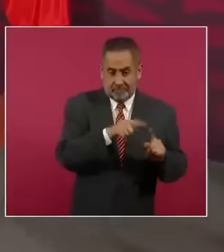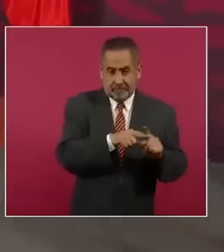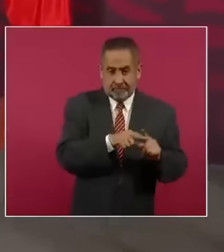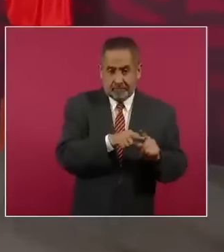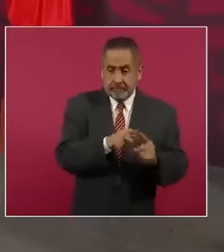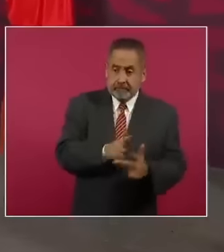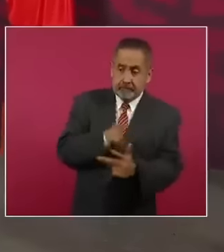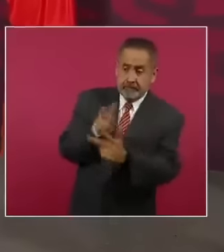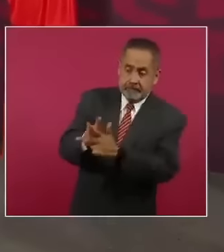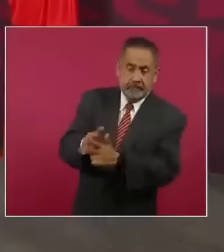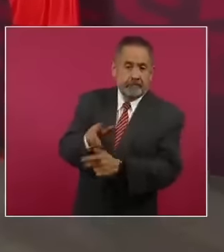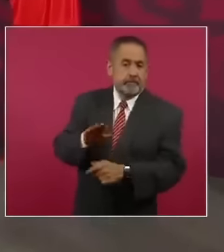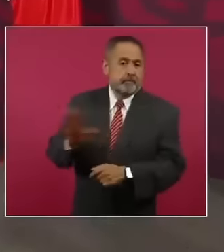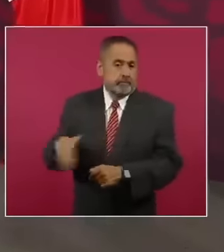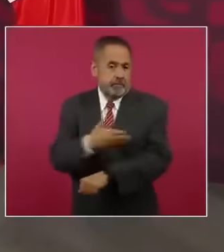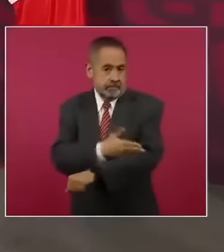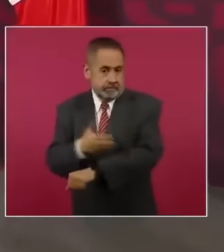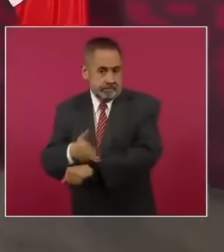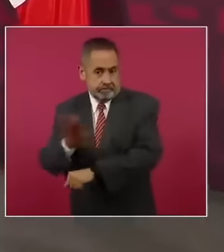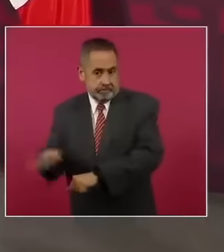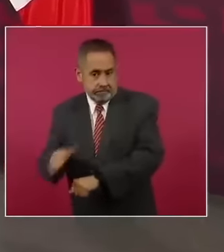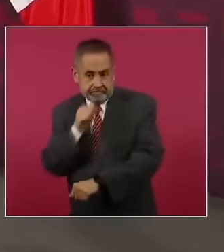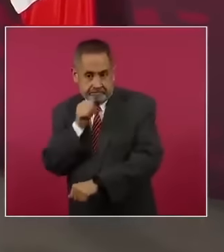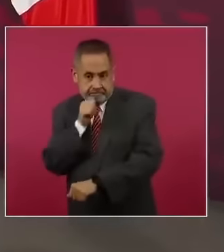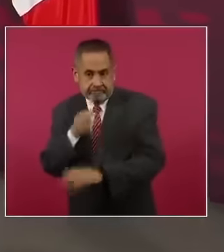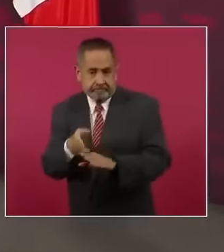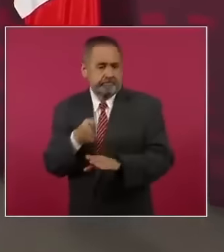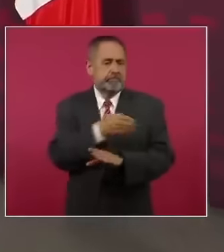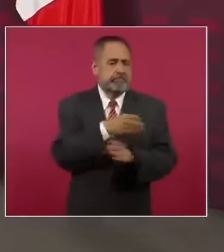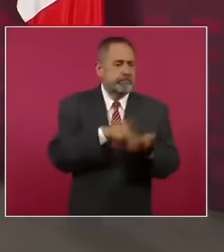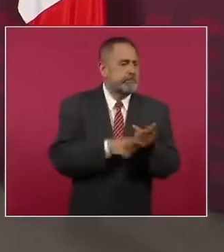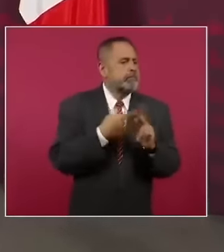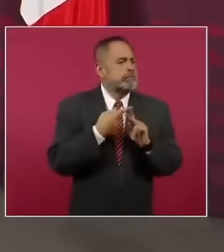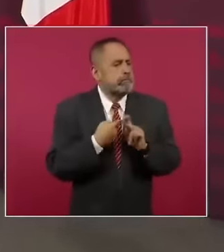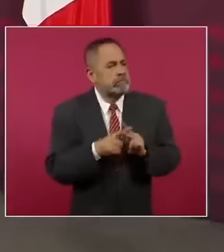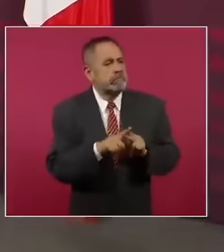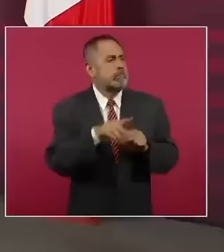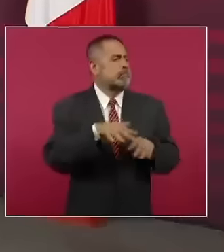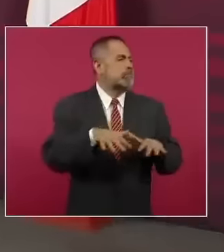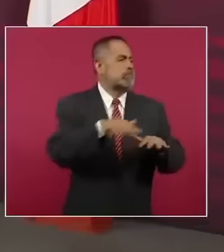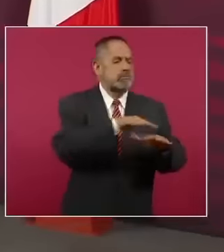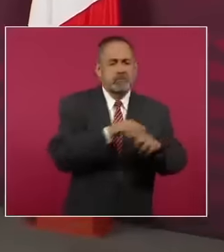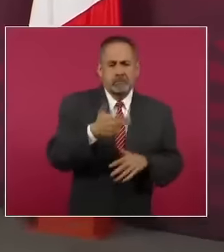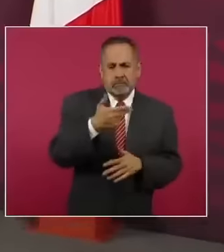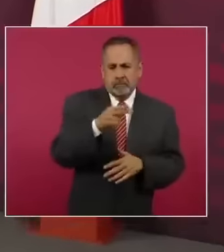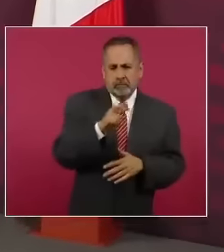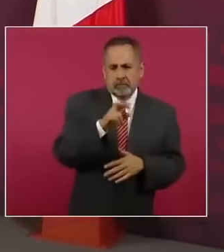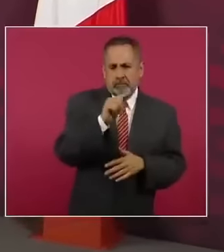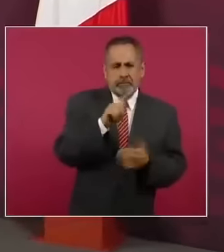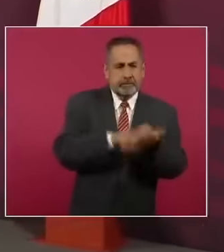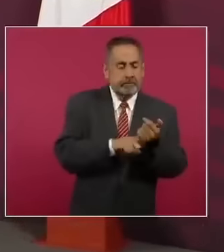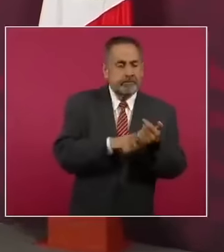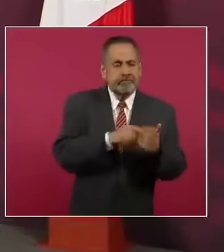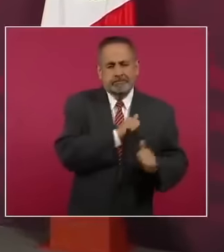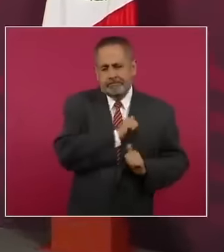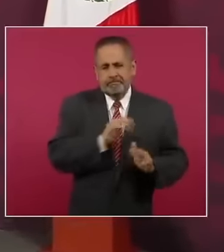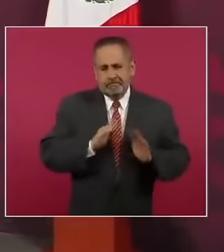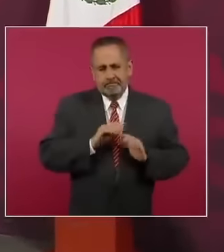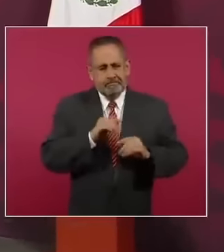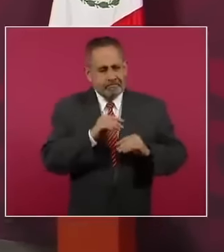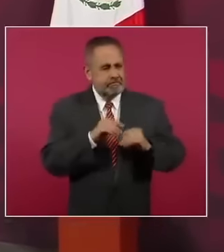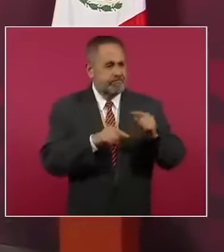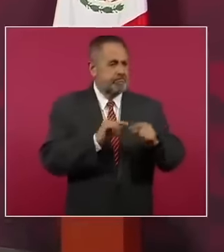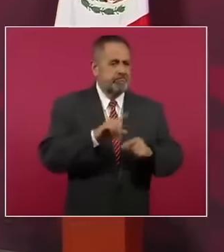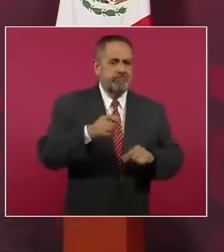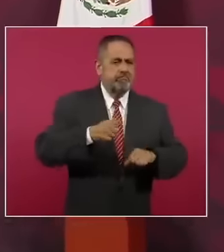asesinato de Madero, cuando empezaba a figurar como militar autoritario,